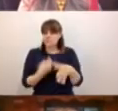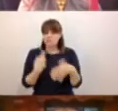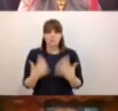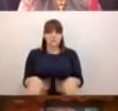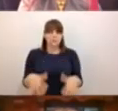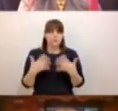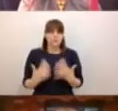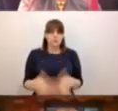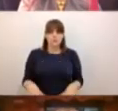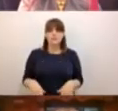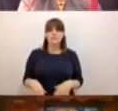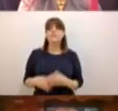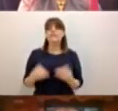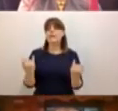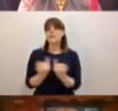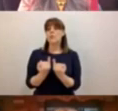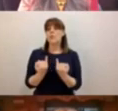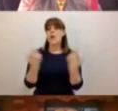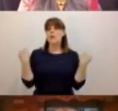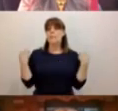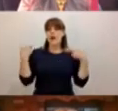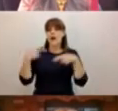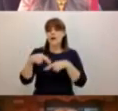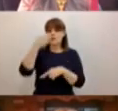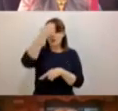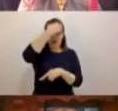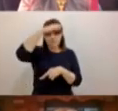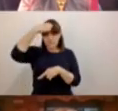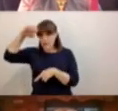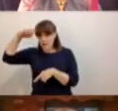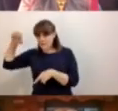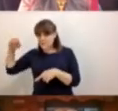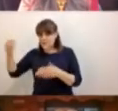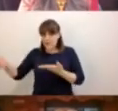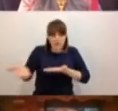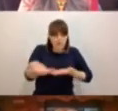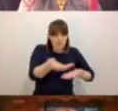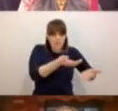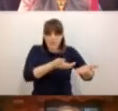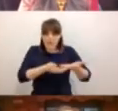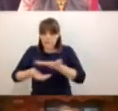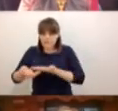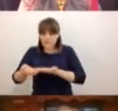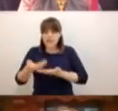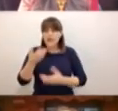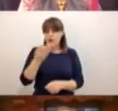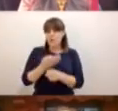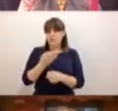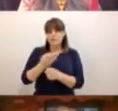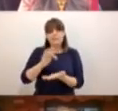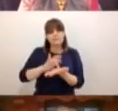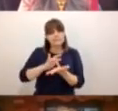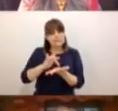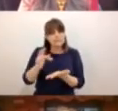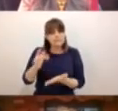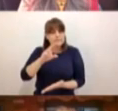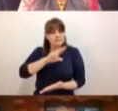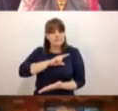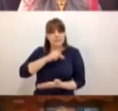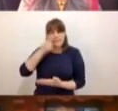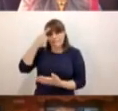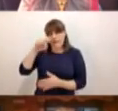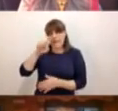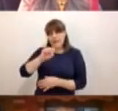como los docentes han intercambiado sus experiencias, yo sí quiero agradecer especialmente al secretario de Educación